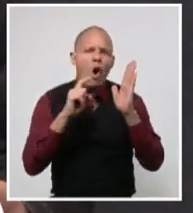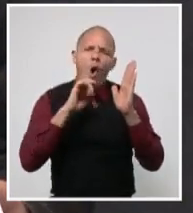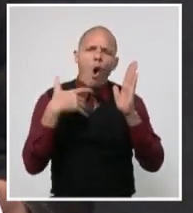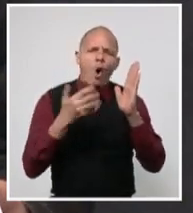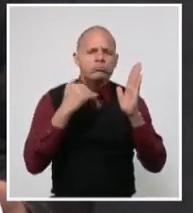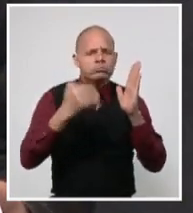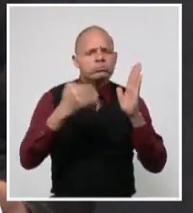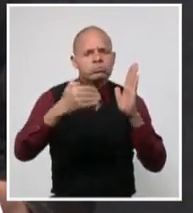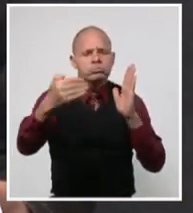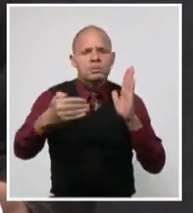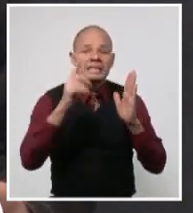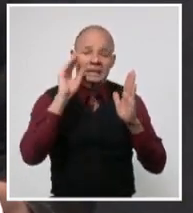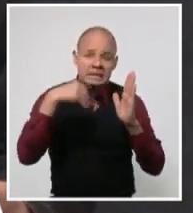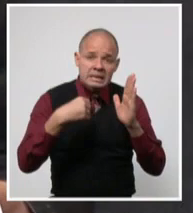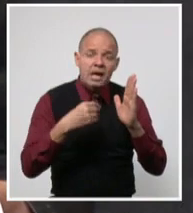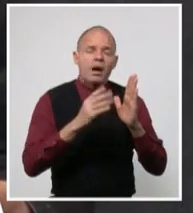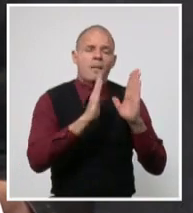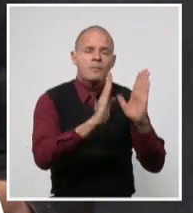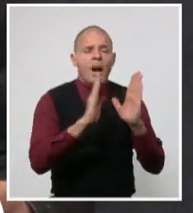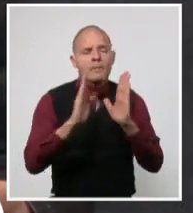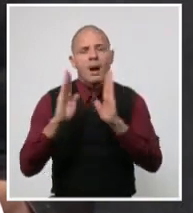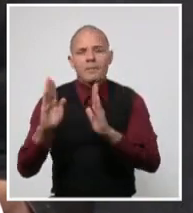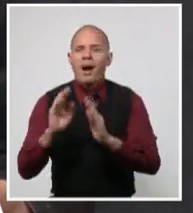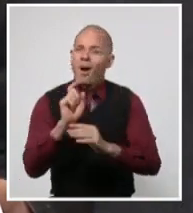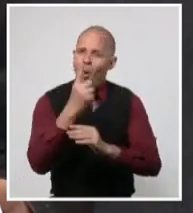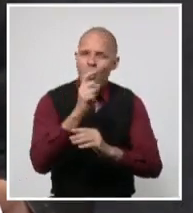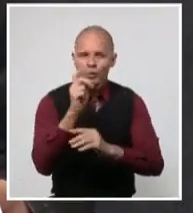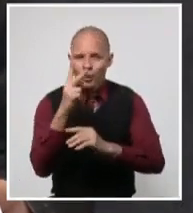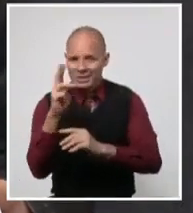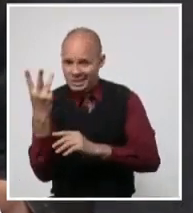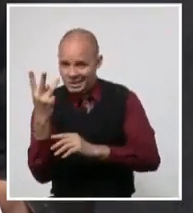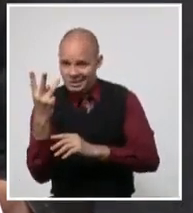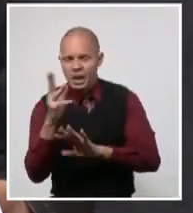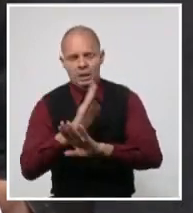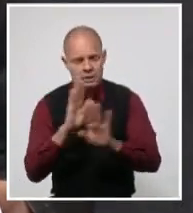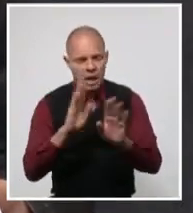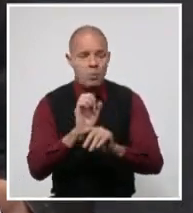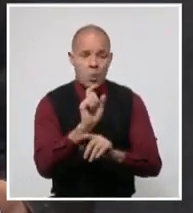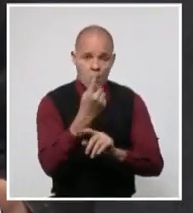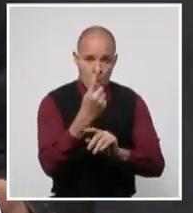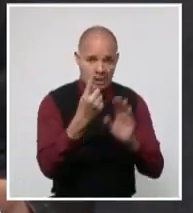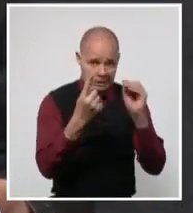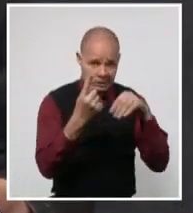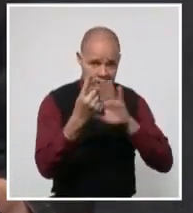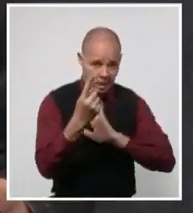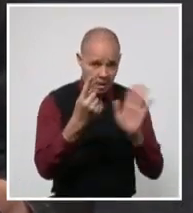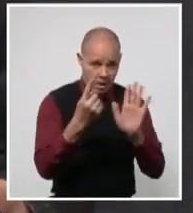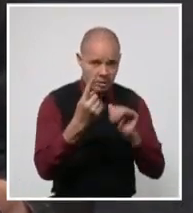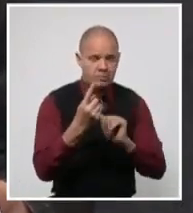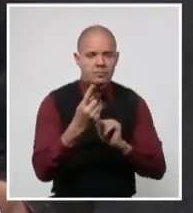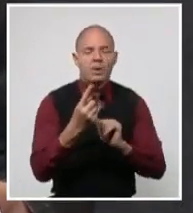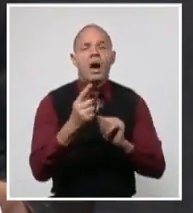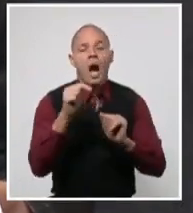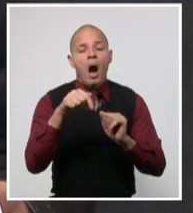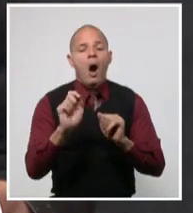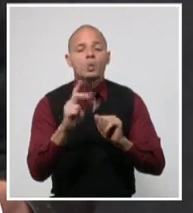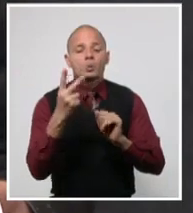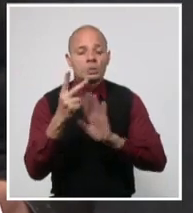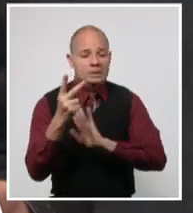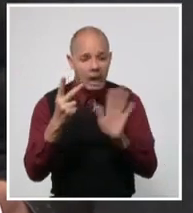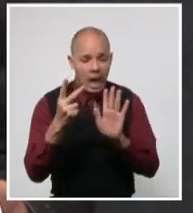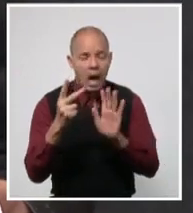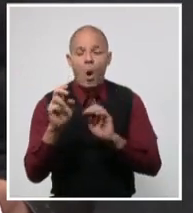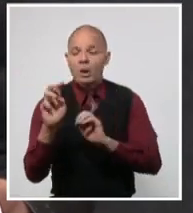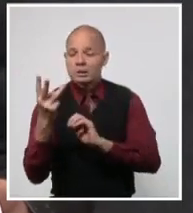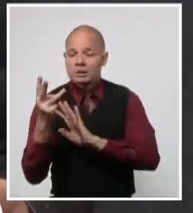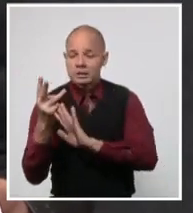tres fases previstas de la primera etapa de recuperación post-COVID-19 y